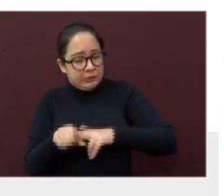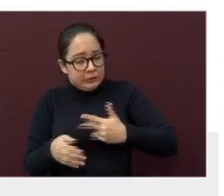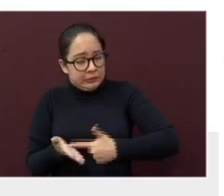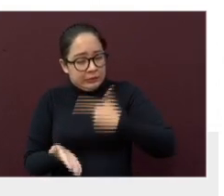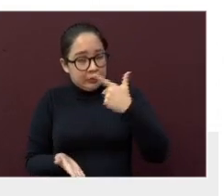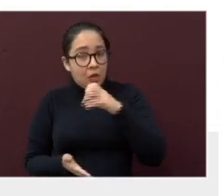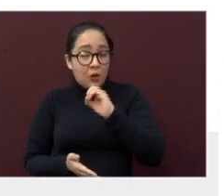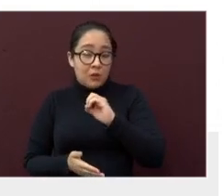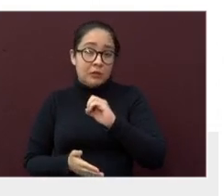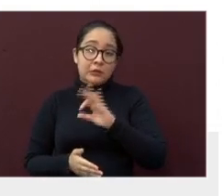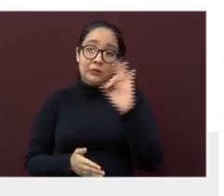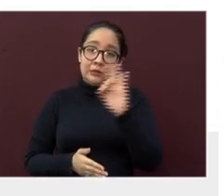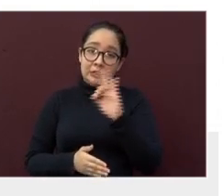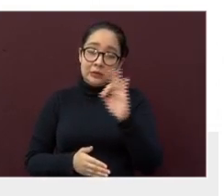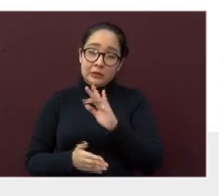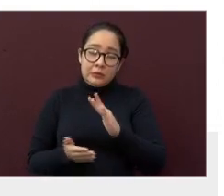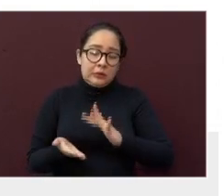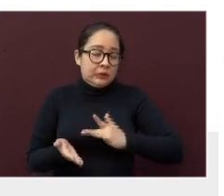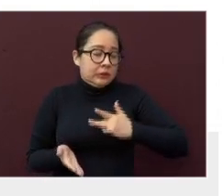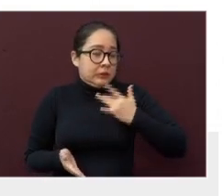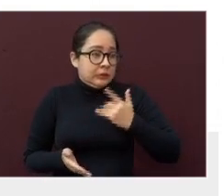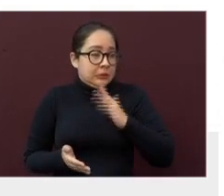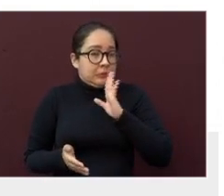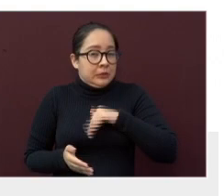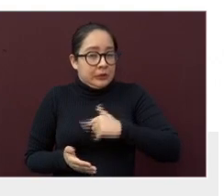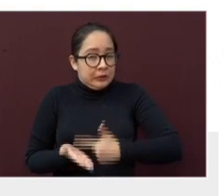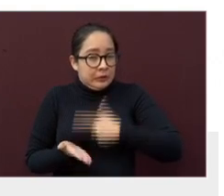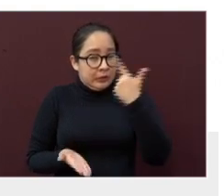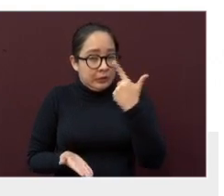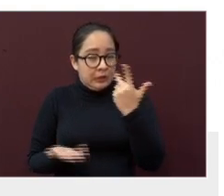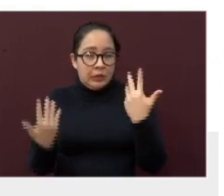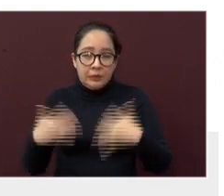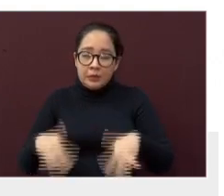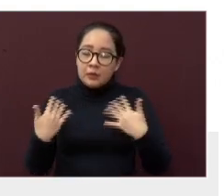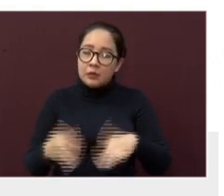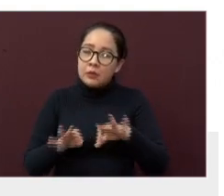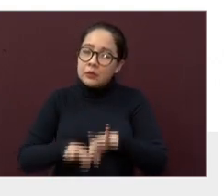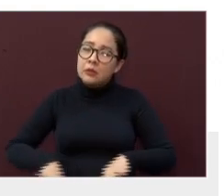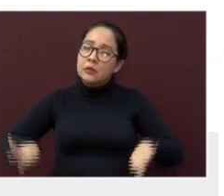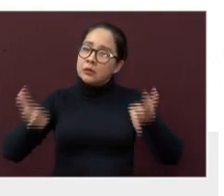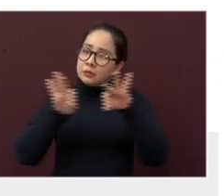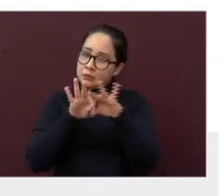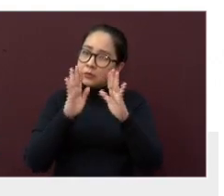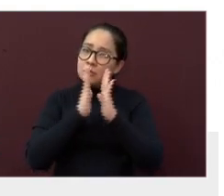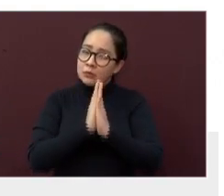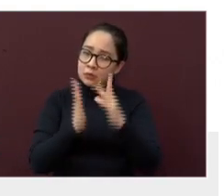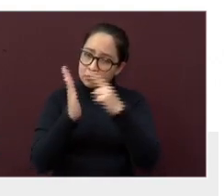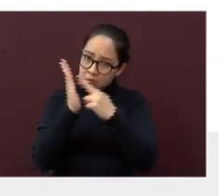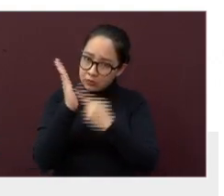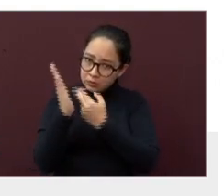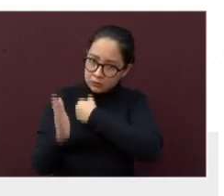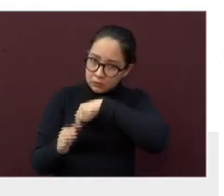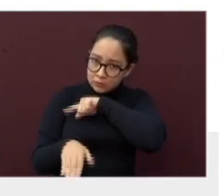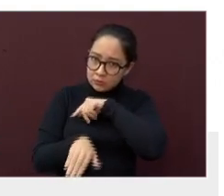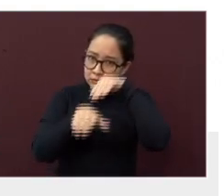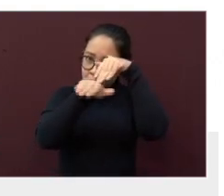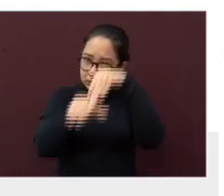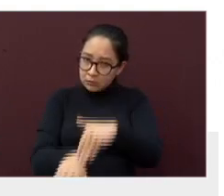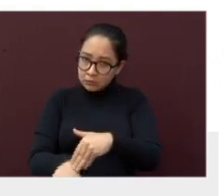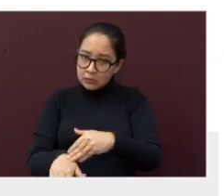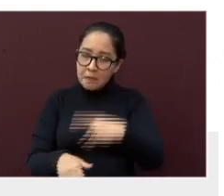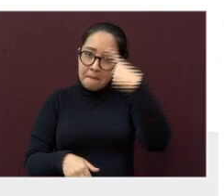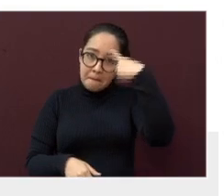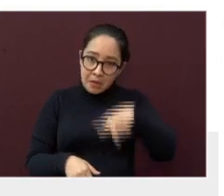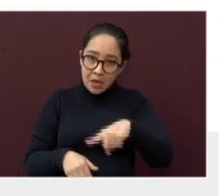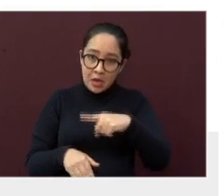incluso una complicación mayor. Reitero la importancia de continuar con las medidas de precaución a fin